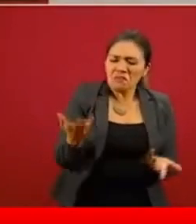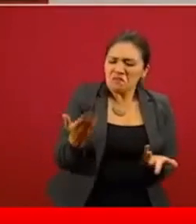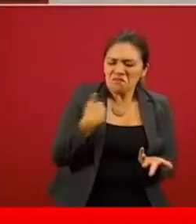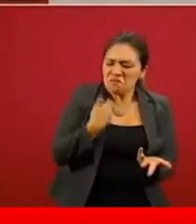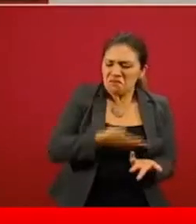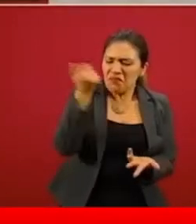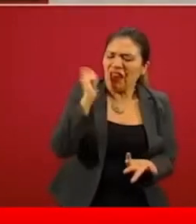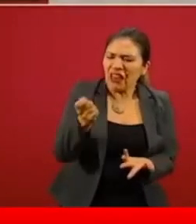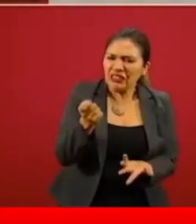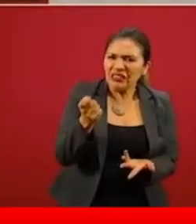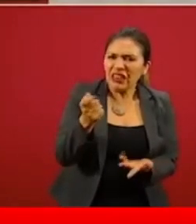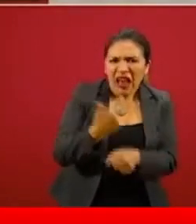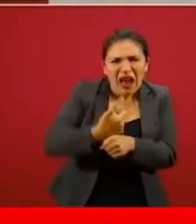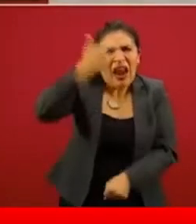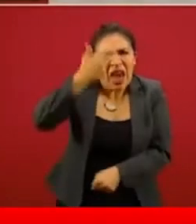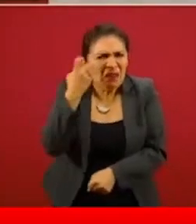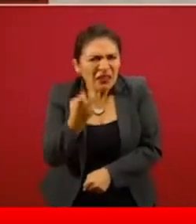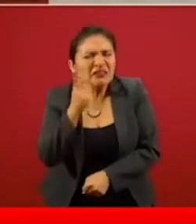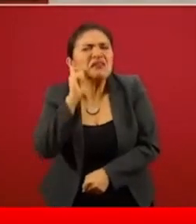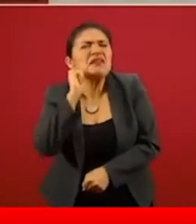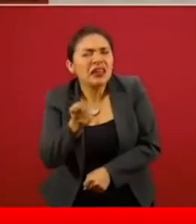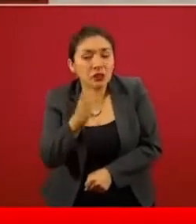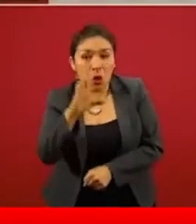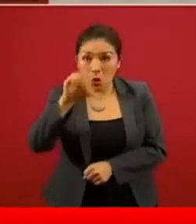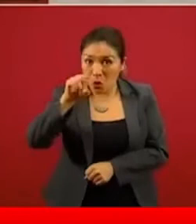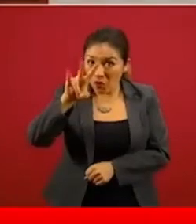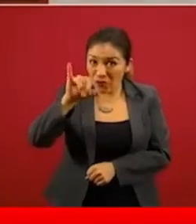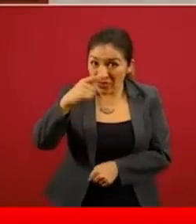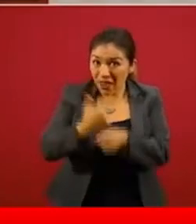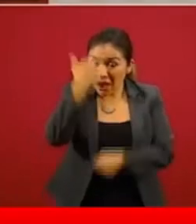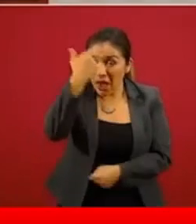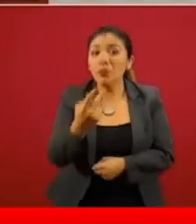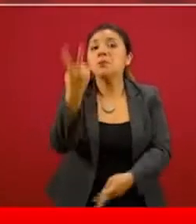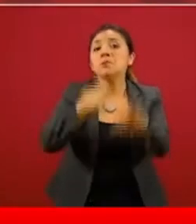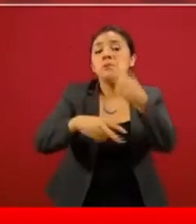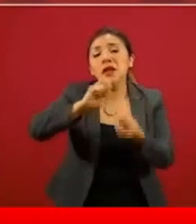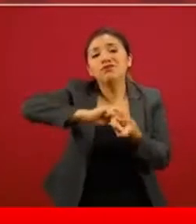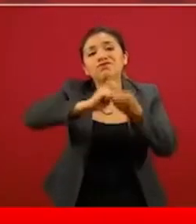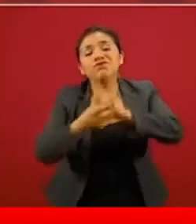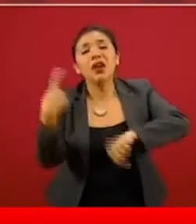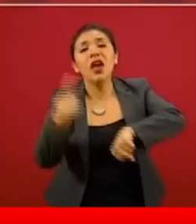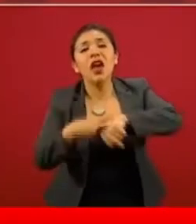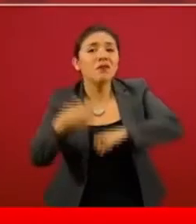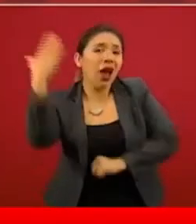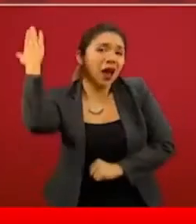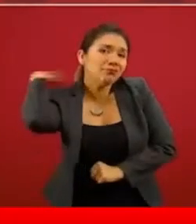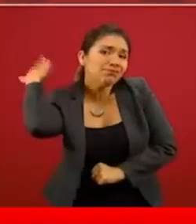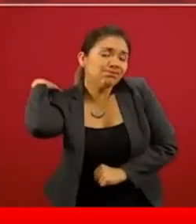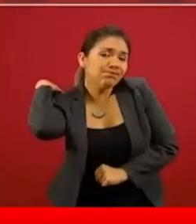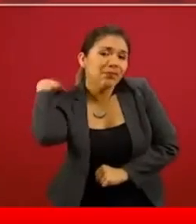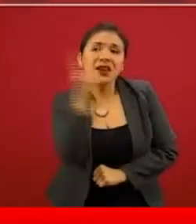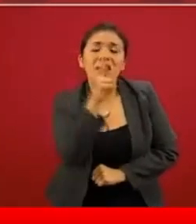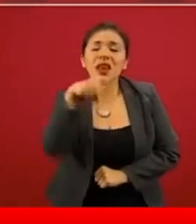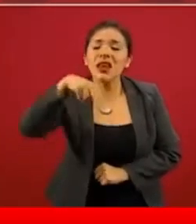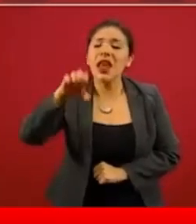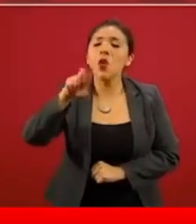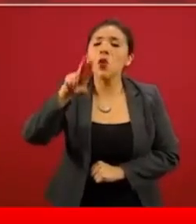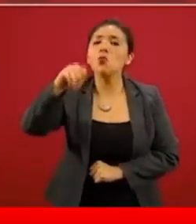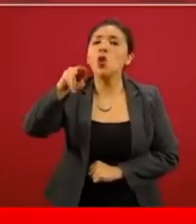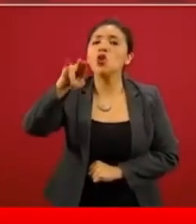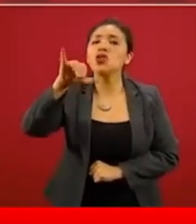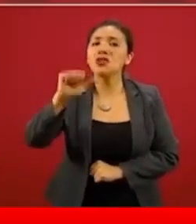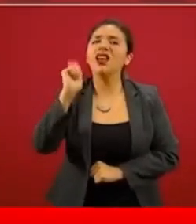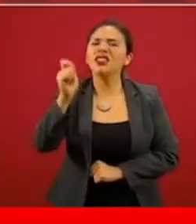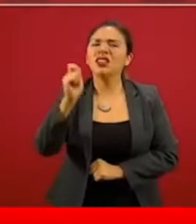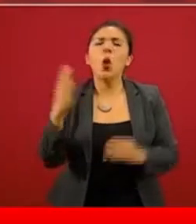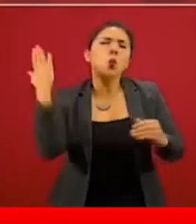grave. Y COVID grave es una enfermedad que causa neumonía y que al causar neumonía, que es una inflamación de